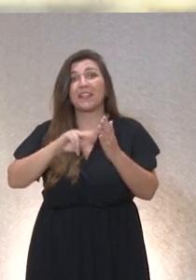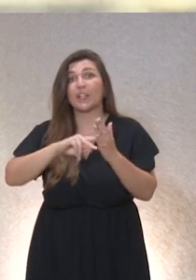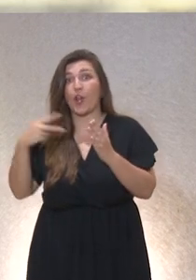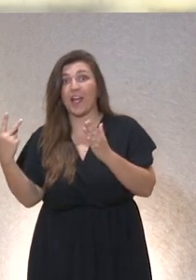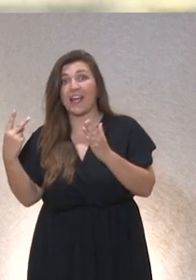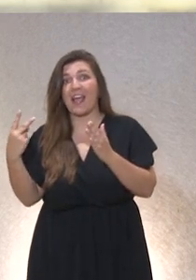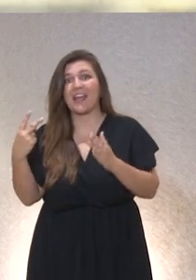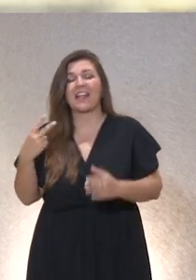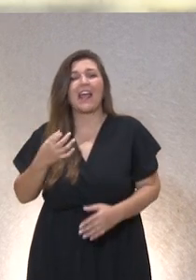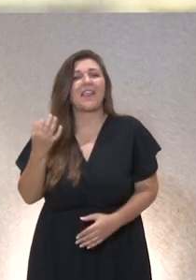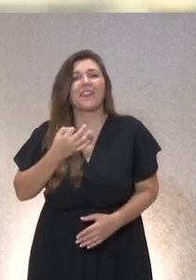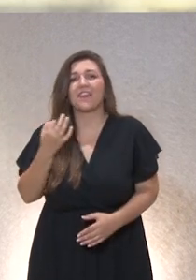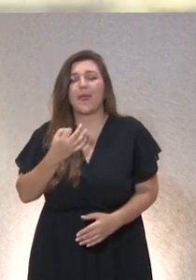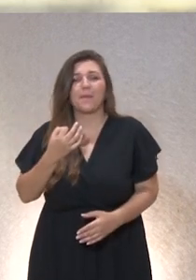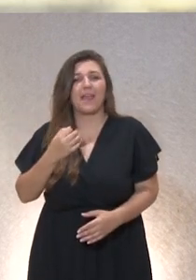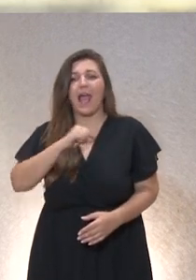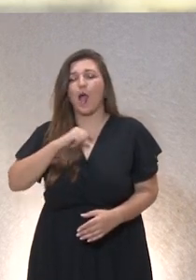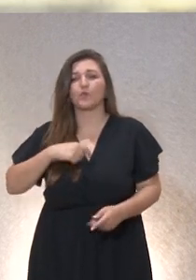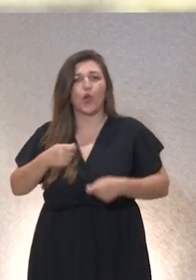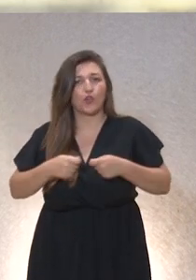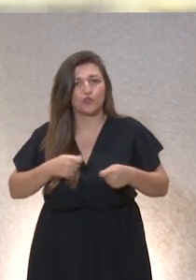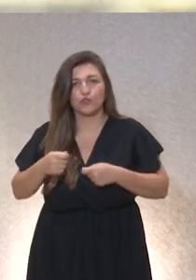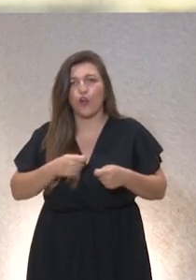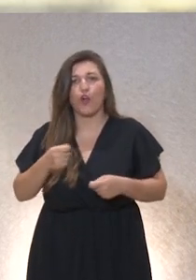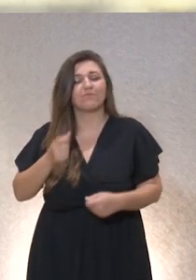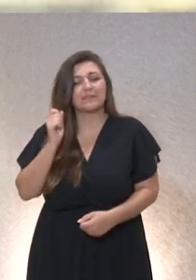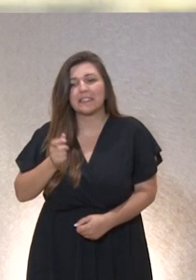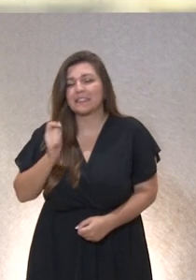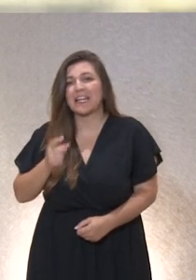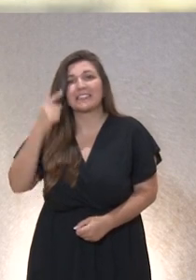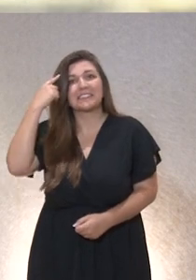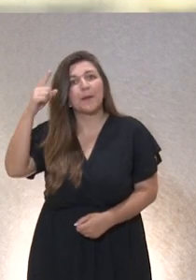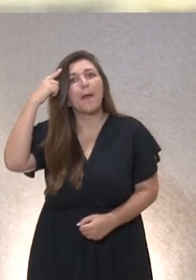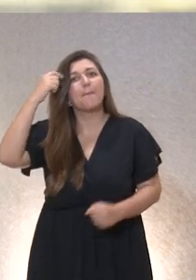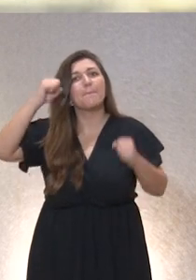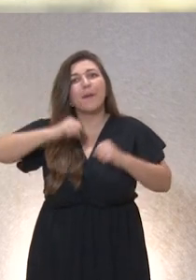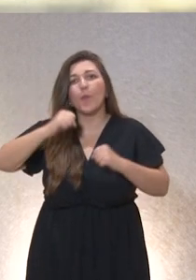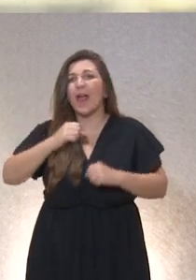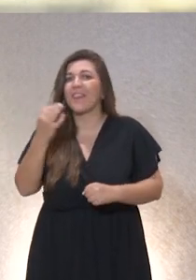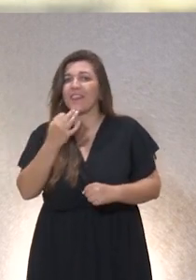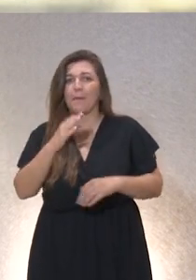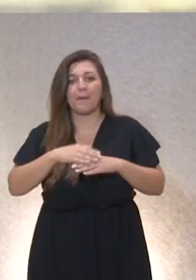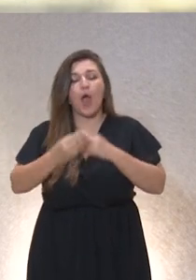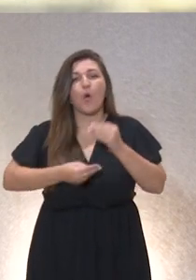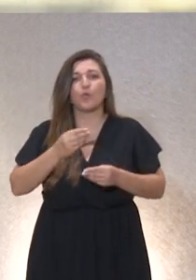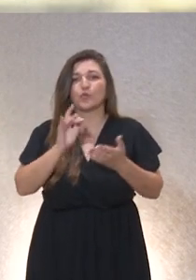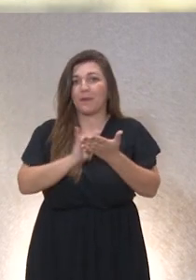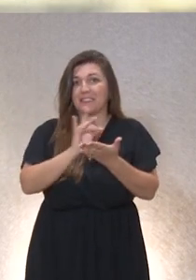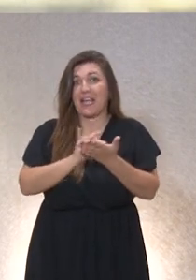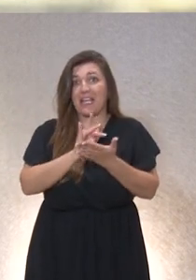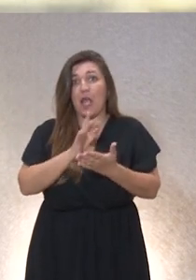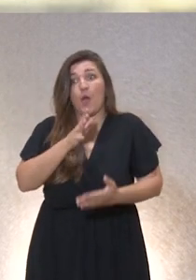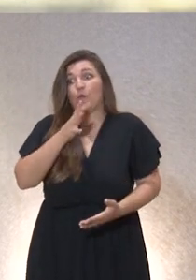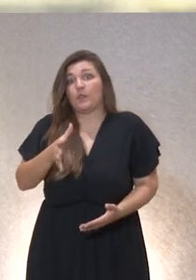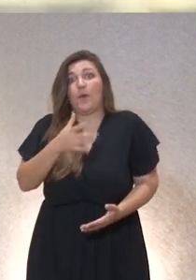autocontrol requiere disciplina y requiere saber que hace falta cierta madurez para usar determinado tipo de pantallas por una cuestión muy sencilla